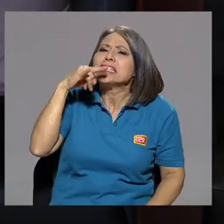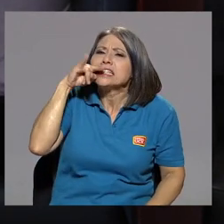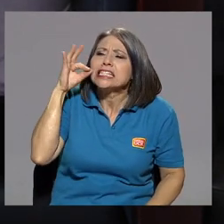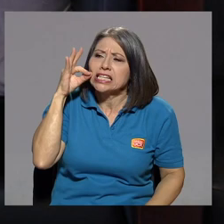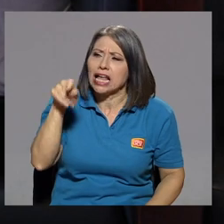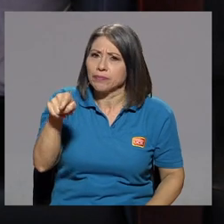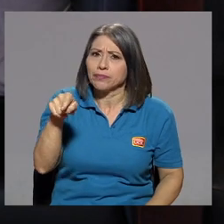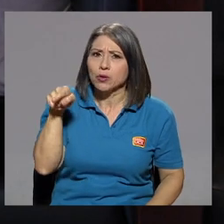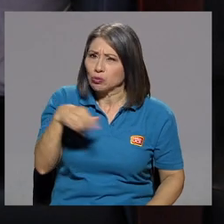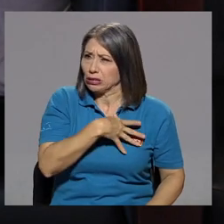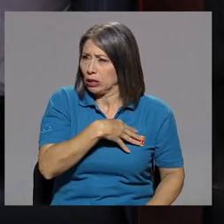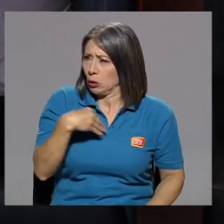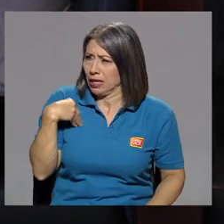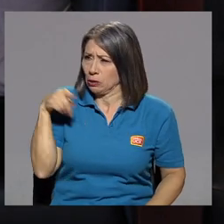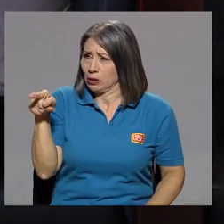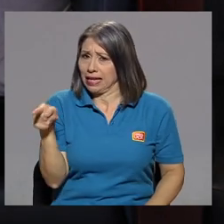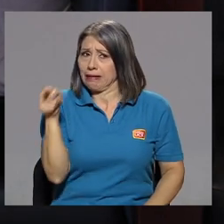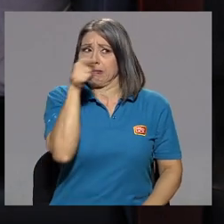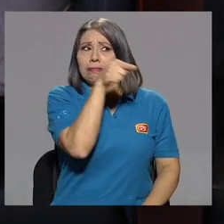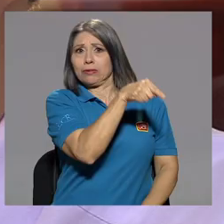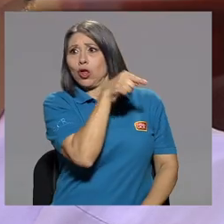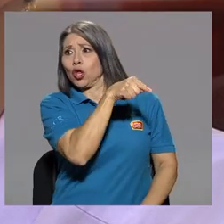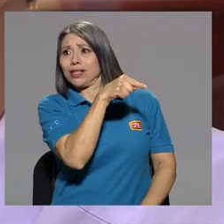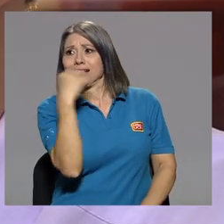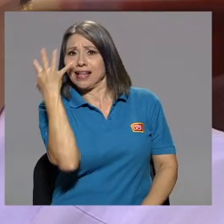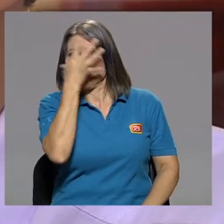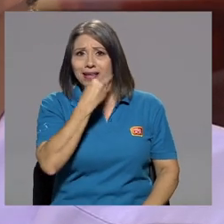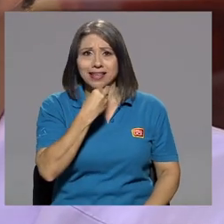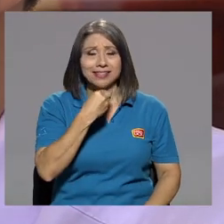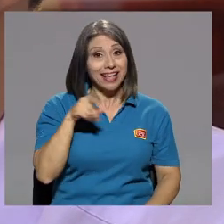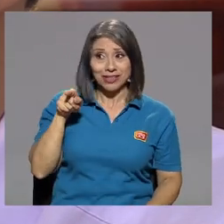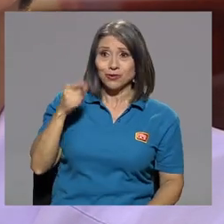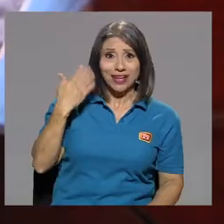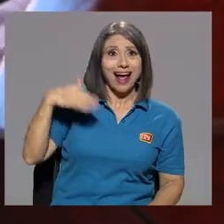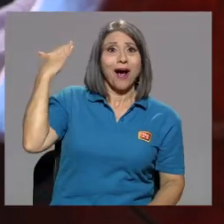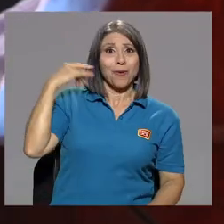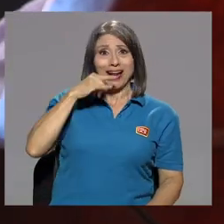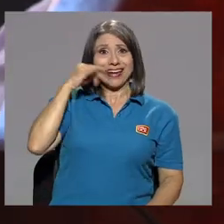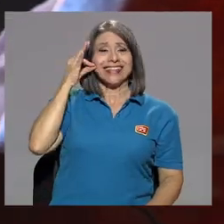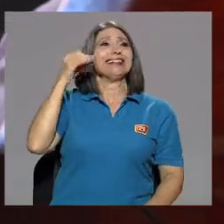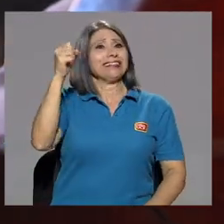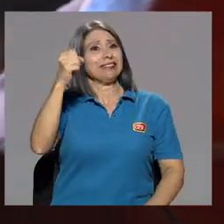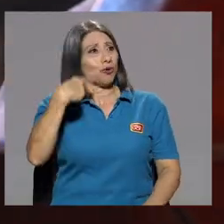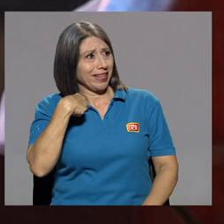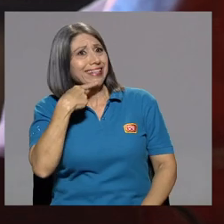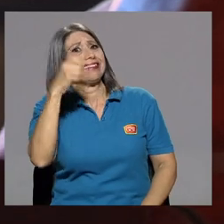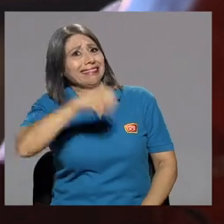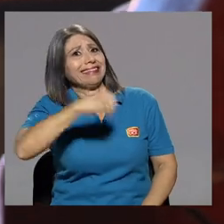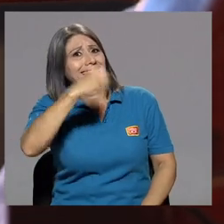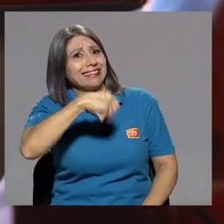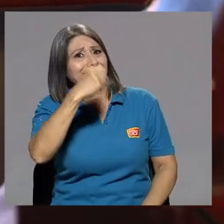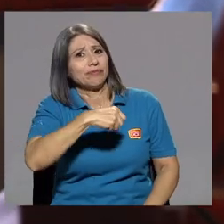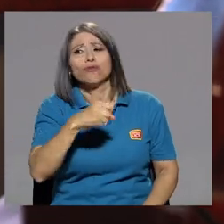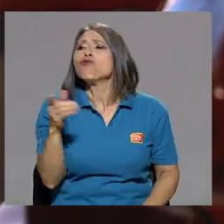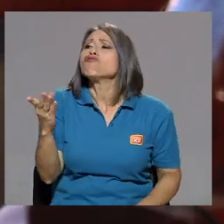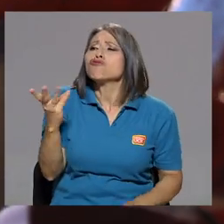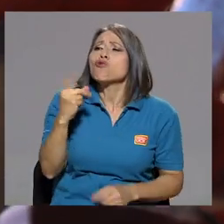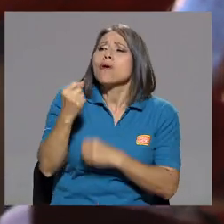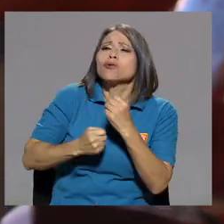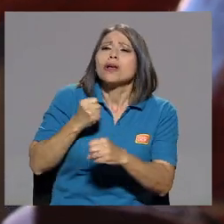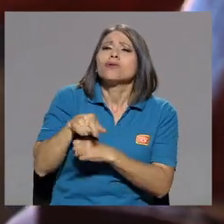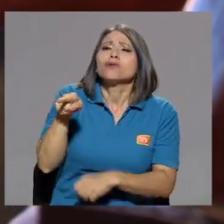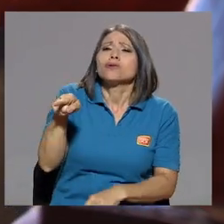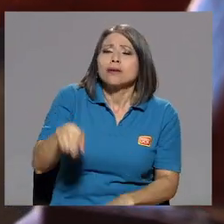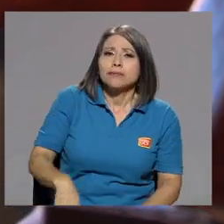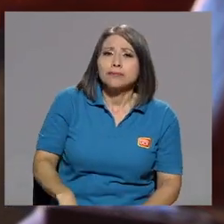chiquita, ¿a usted no le gustaría estar donde están las bellas? Es que era una niña. Por supuesto. Me dice, dígame una cosa, ¿cuántos